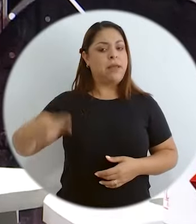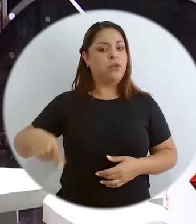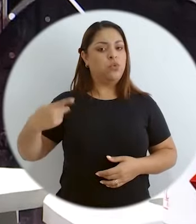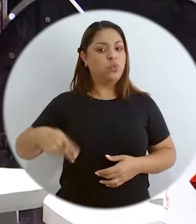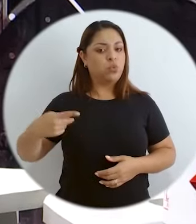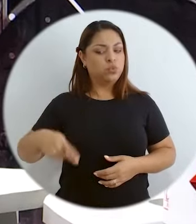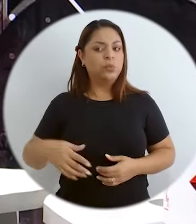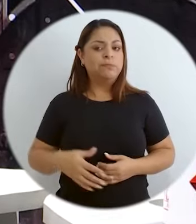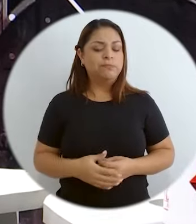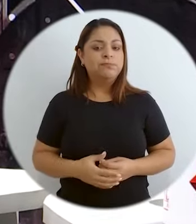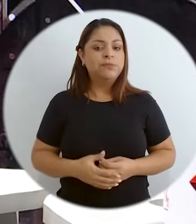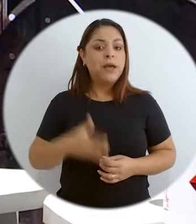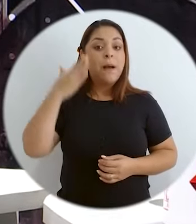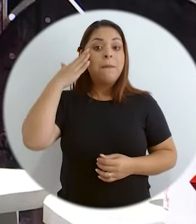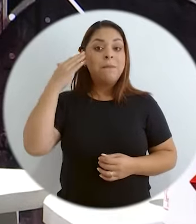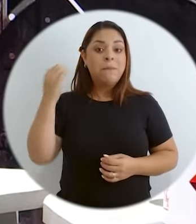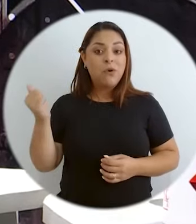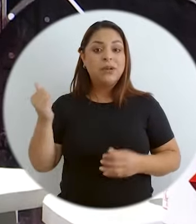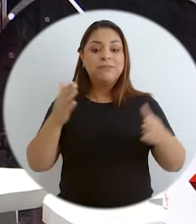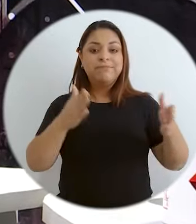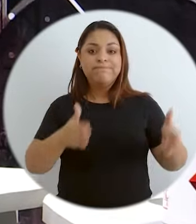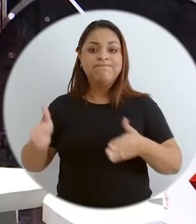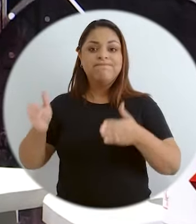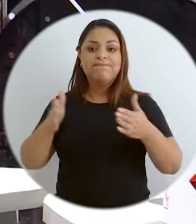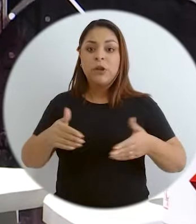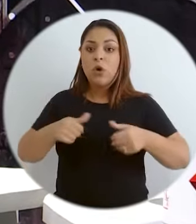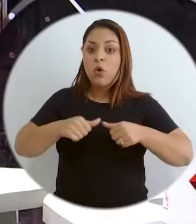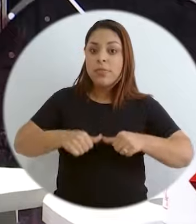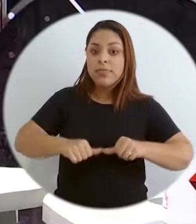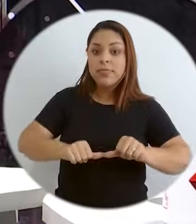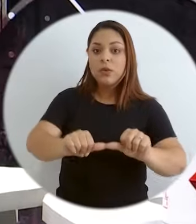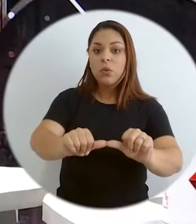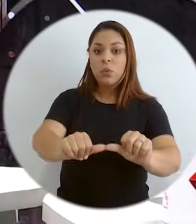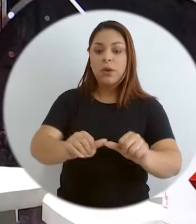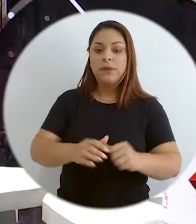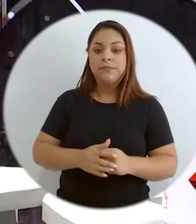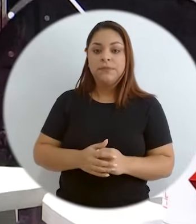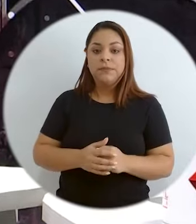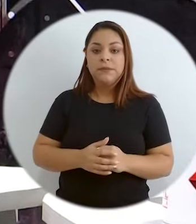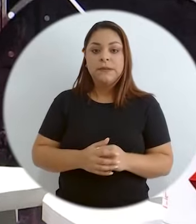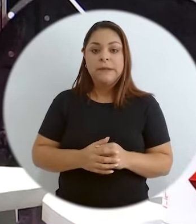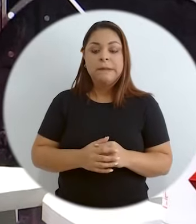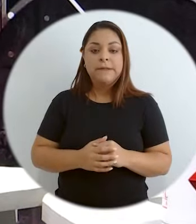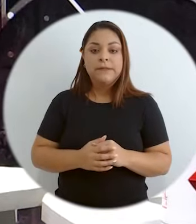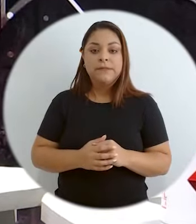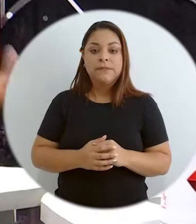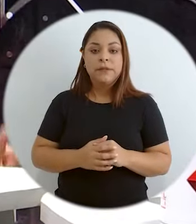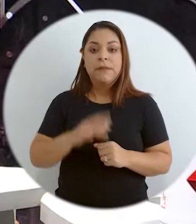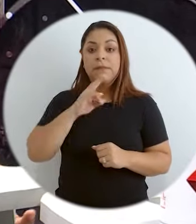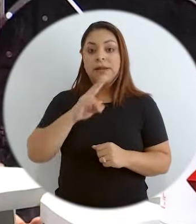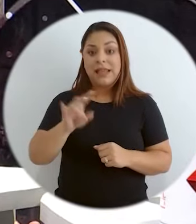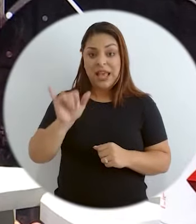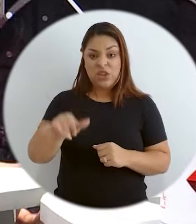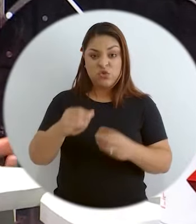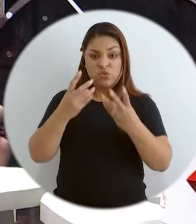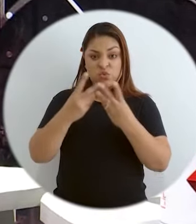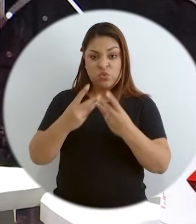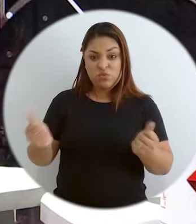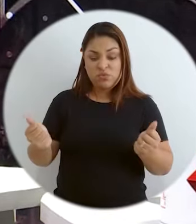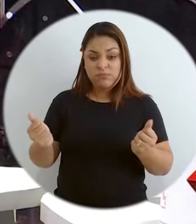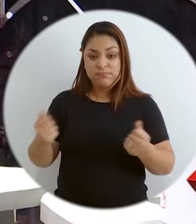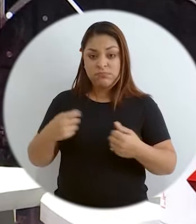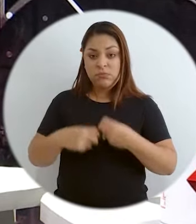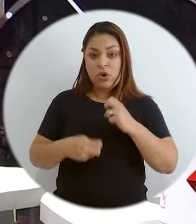que incluso puede ser peligroso pensar que la creación continua de reglamentación, solo por seguir tendencias,